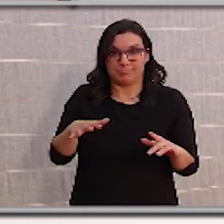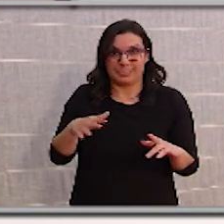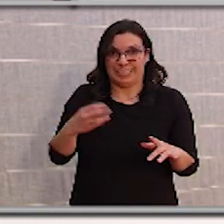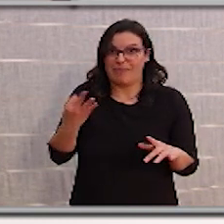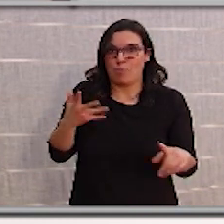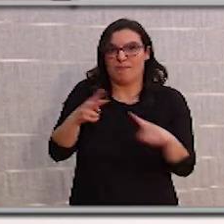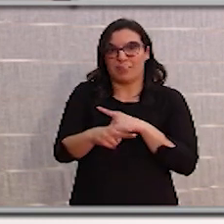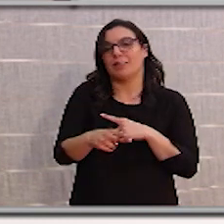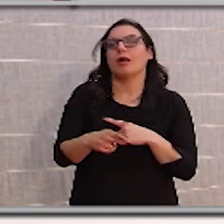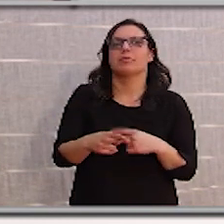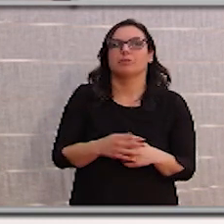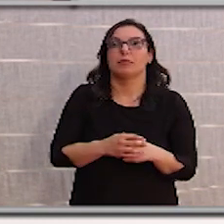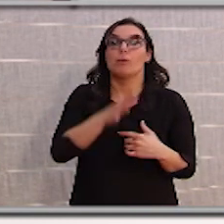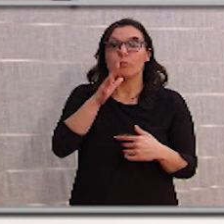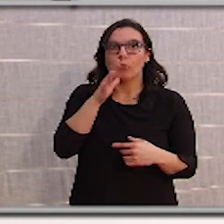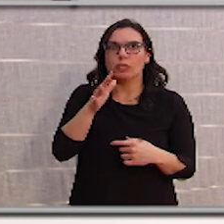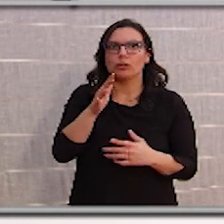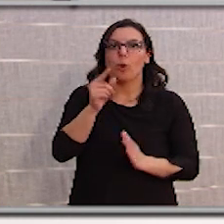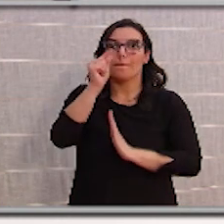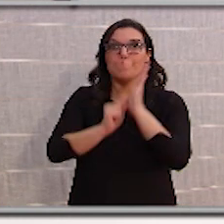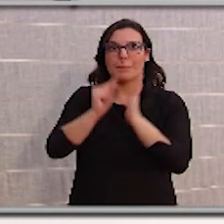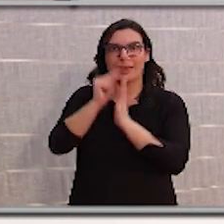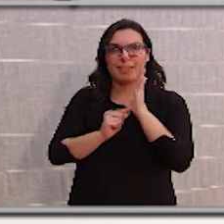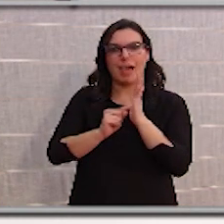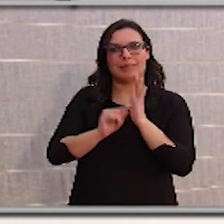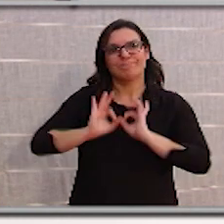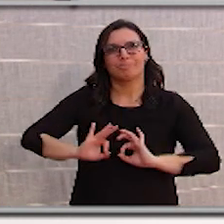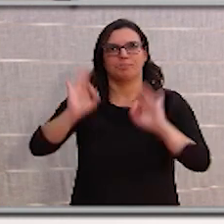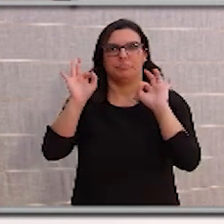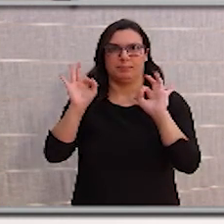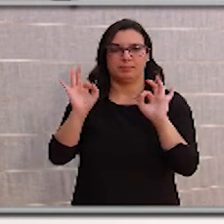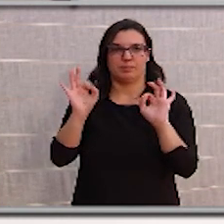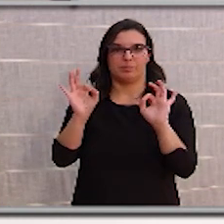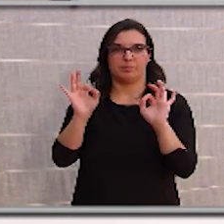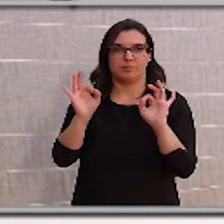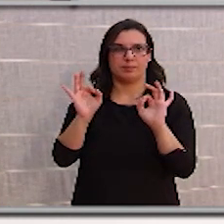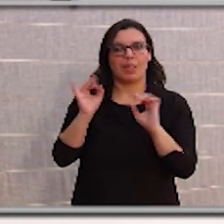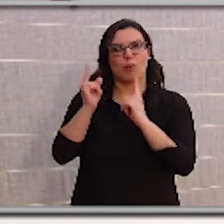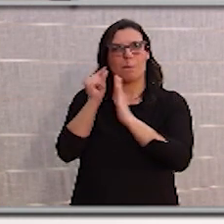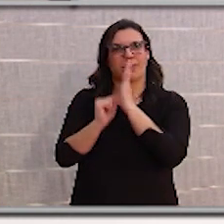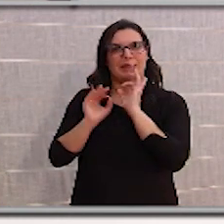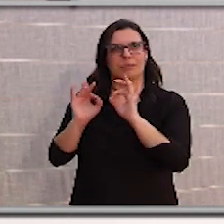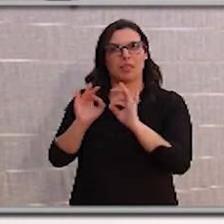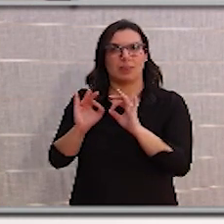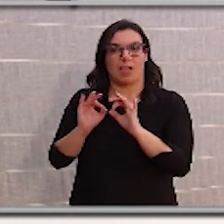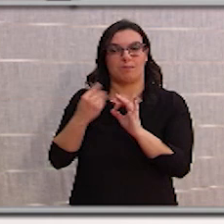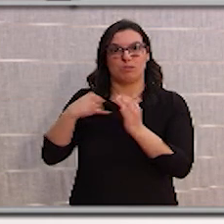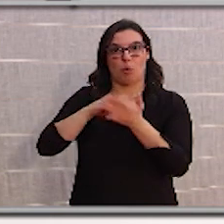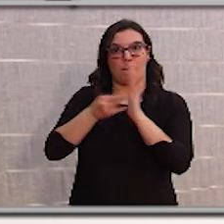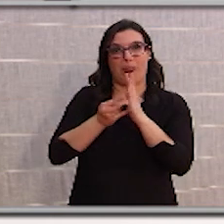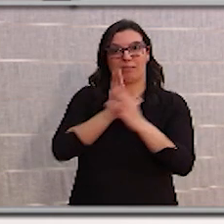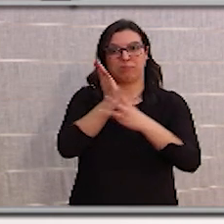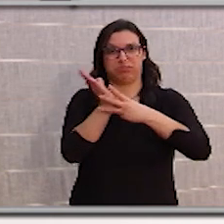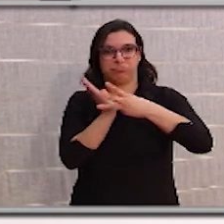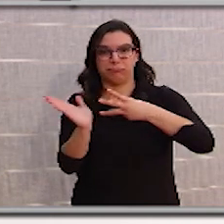y esto nos ha hecho tomar una medida en el Gobierno que ha sido aplicar determinadas medidas de plan de contingencia de nivel